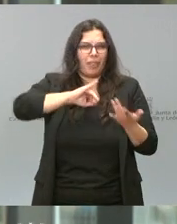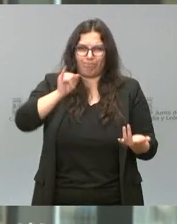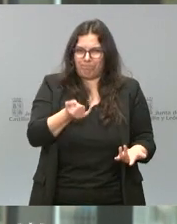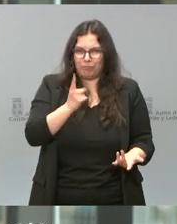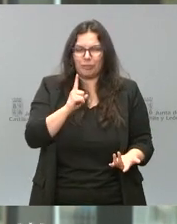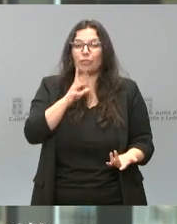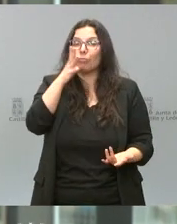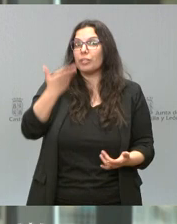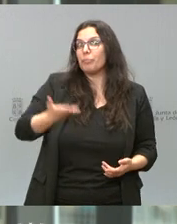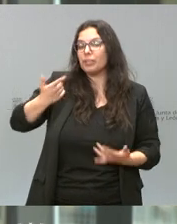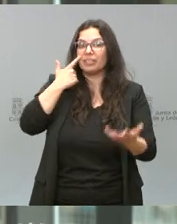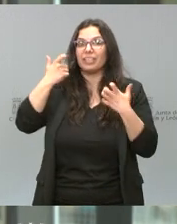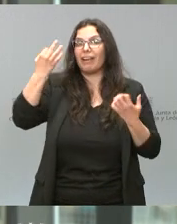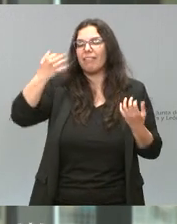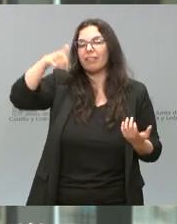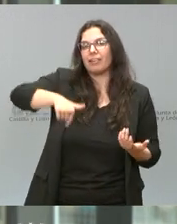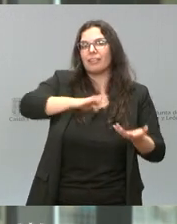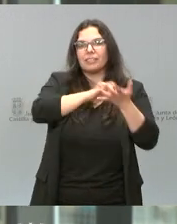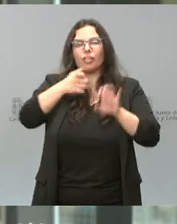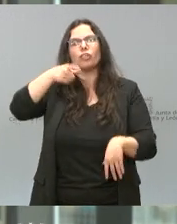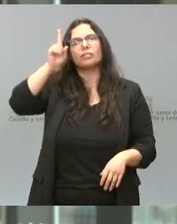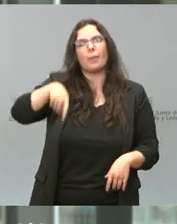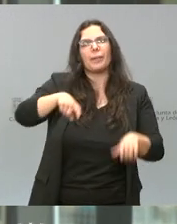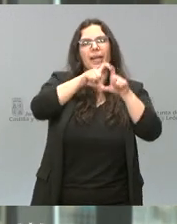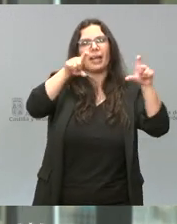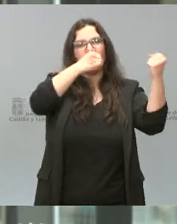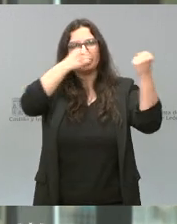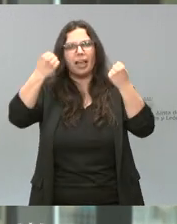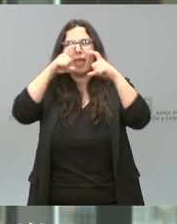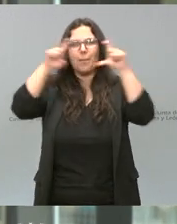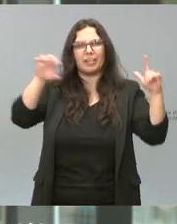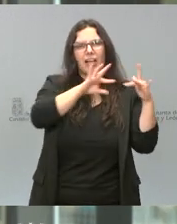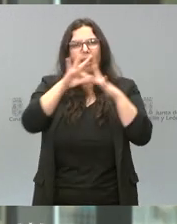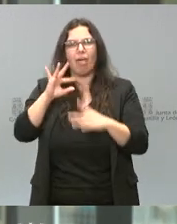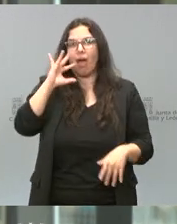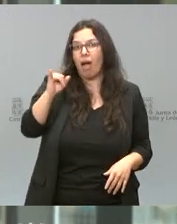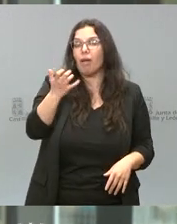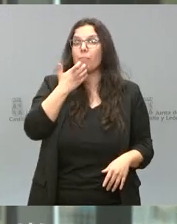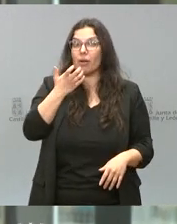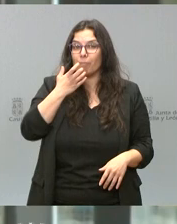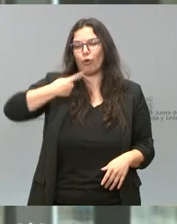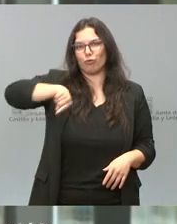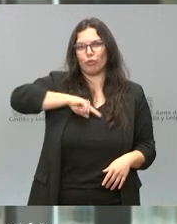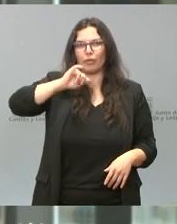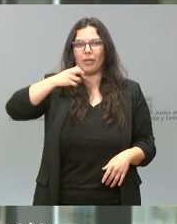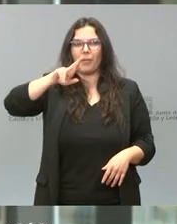destacar que en Castilla y León también tenemos entidades, empresas líderes, y una de ellas es Iberaval.